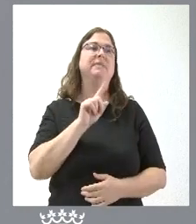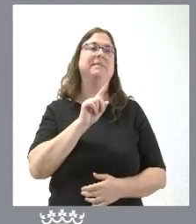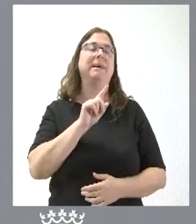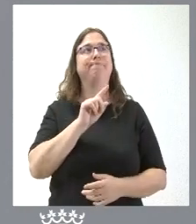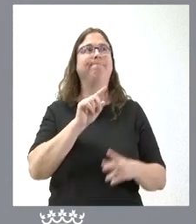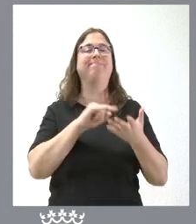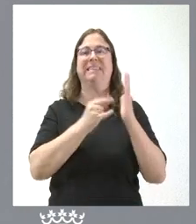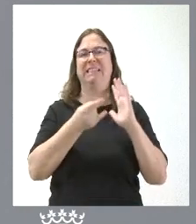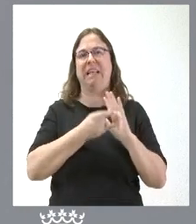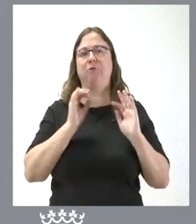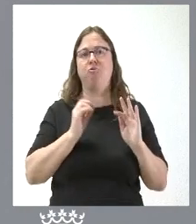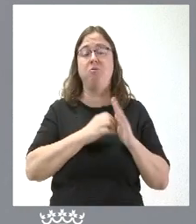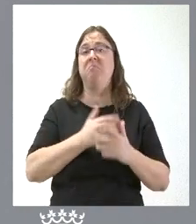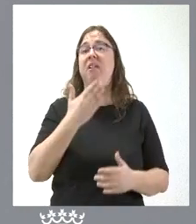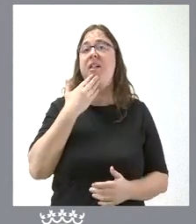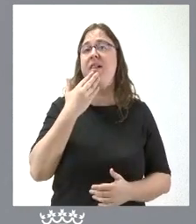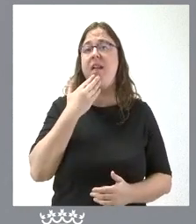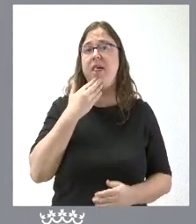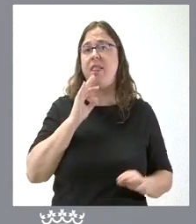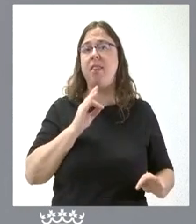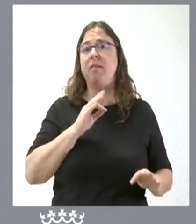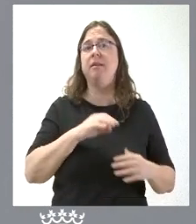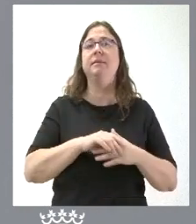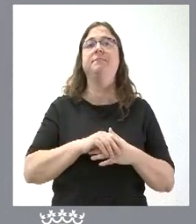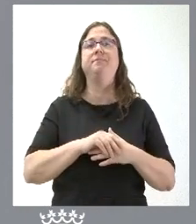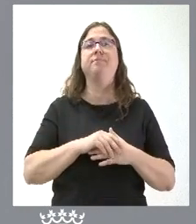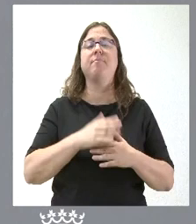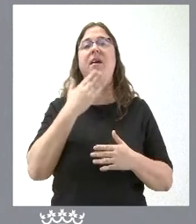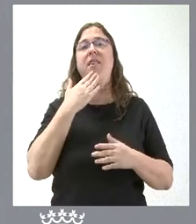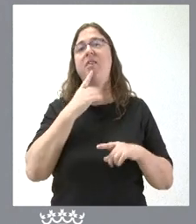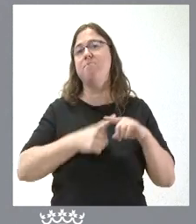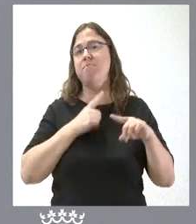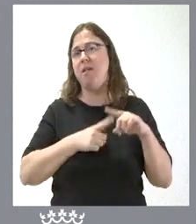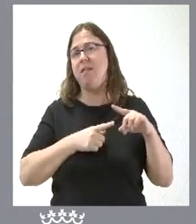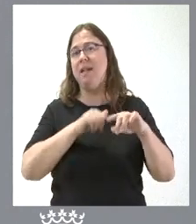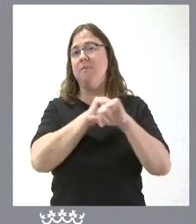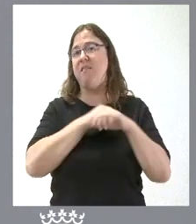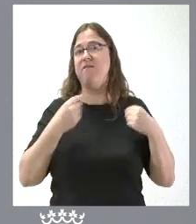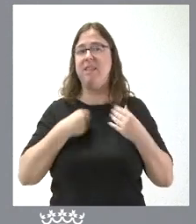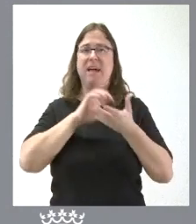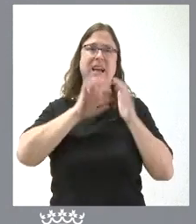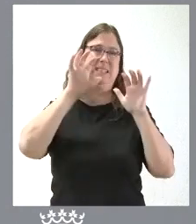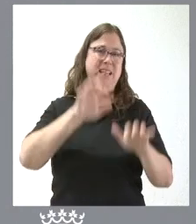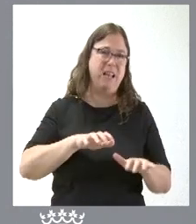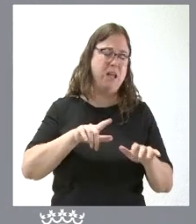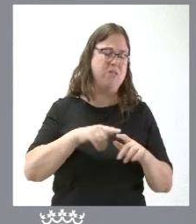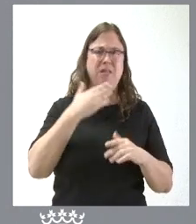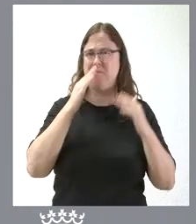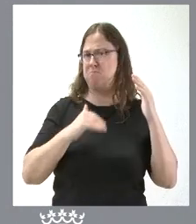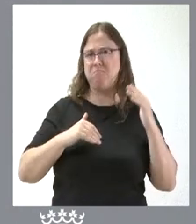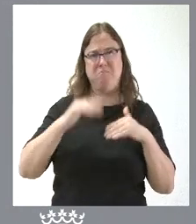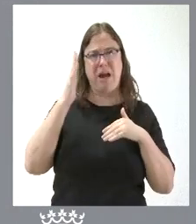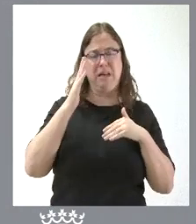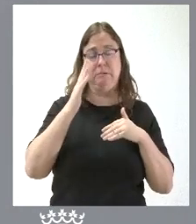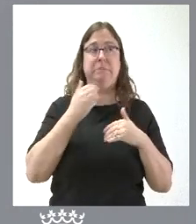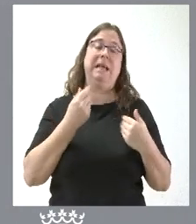técnico es verdad que la edad de media de esperanza de vida en Castilla y León es de las más altas dentro de España y del